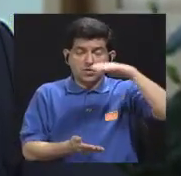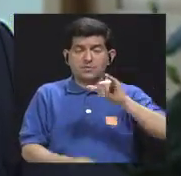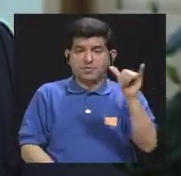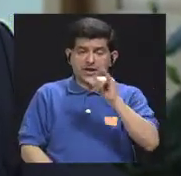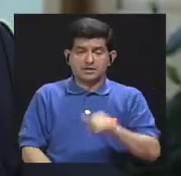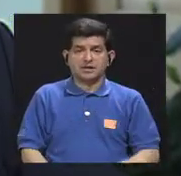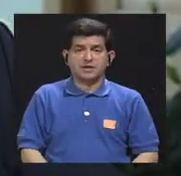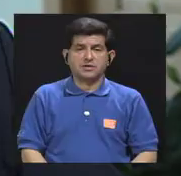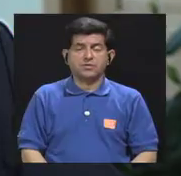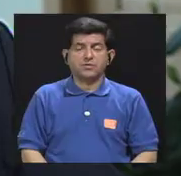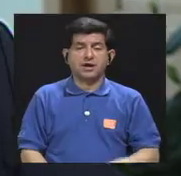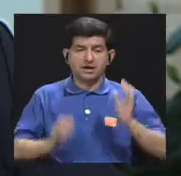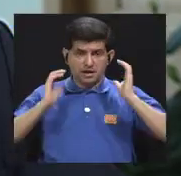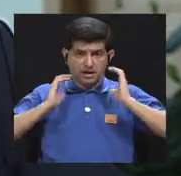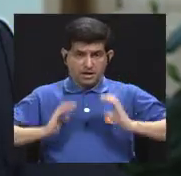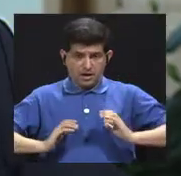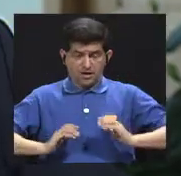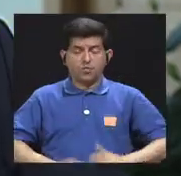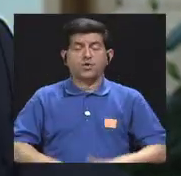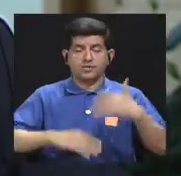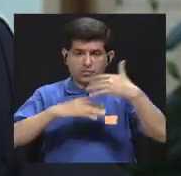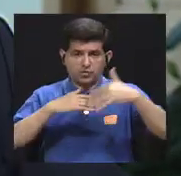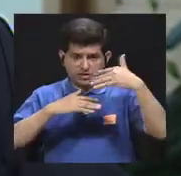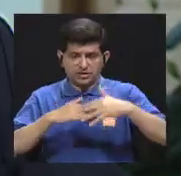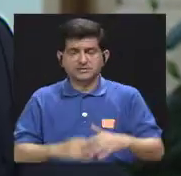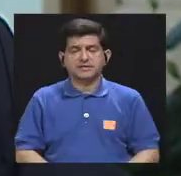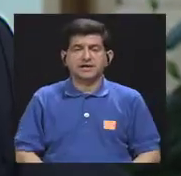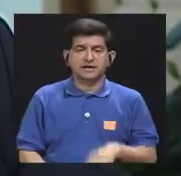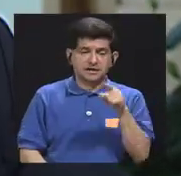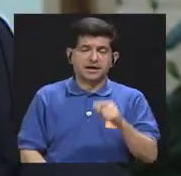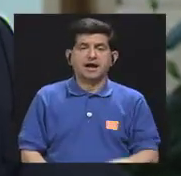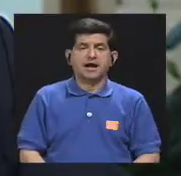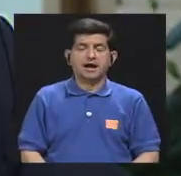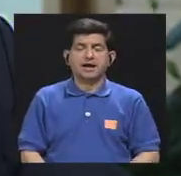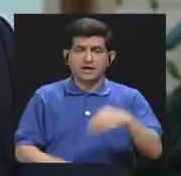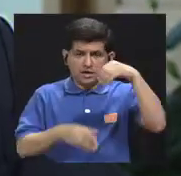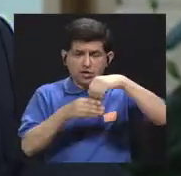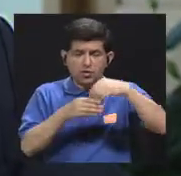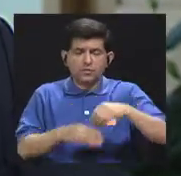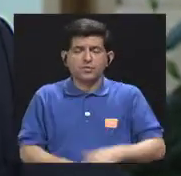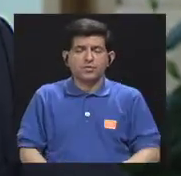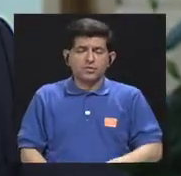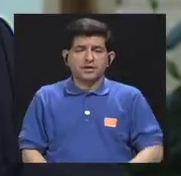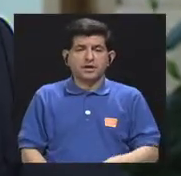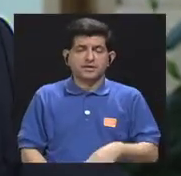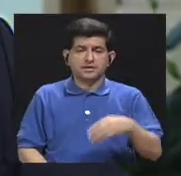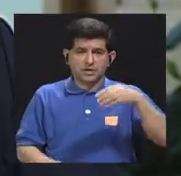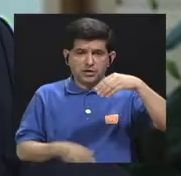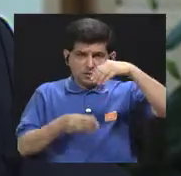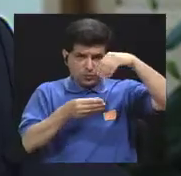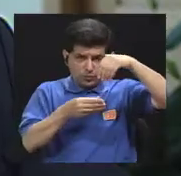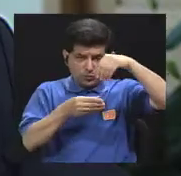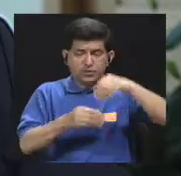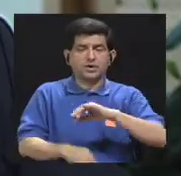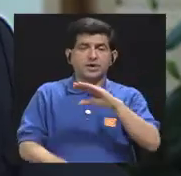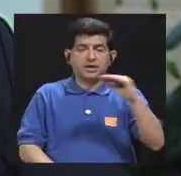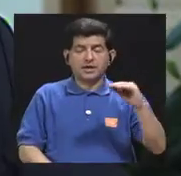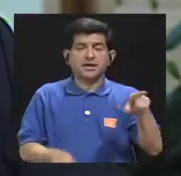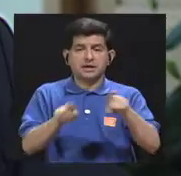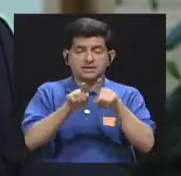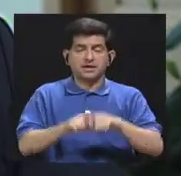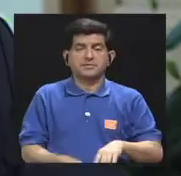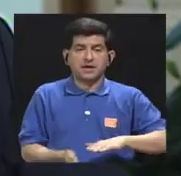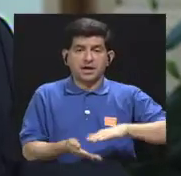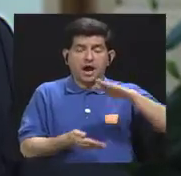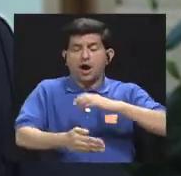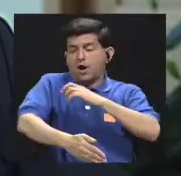en nuestro cuerpo, digamos en la sangre de líquido, y se aumenta la presión. Y ese aumento de